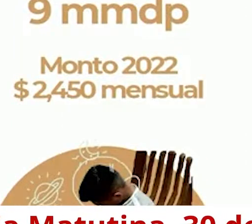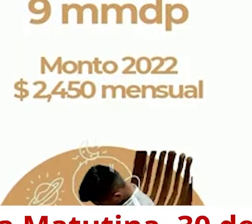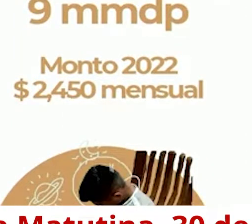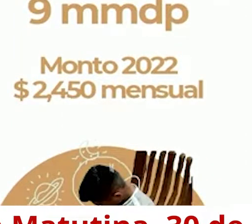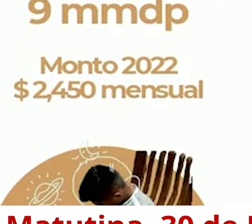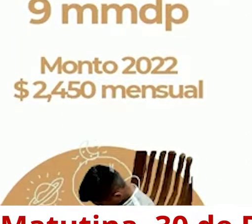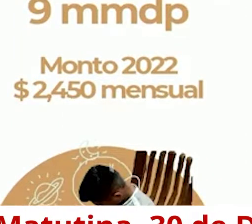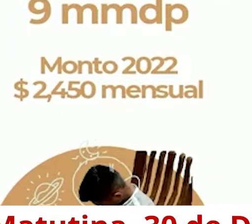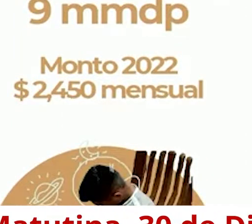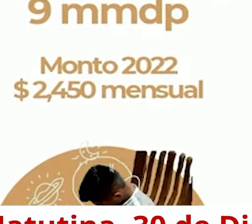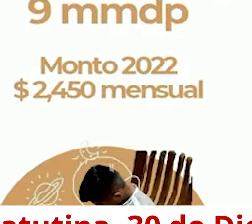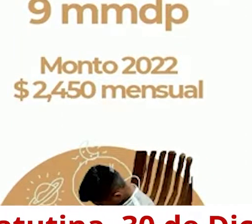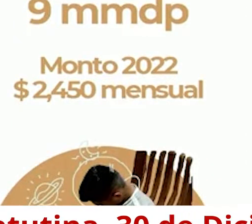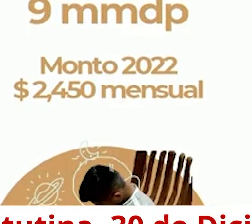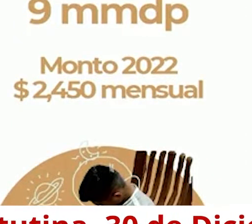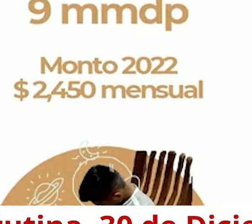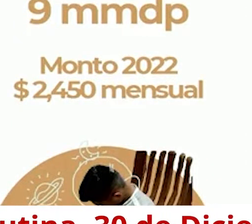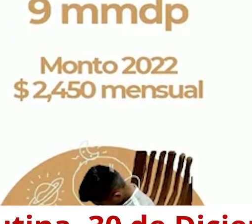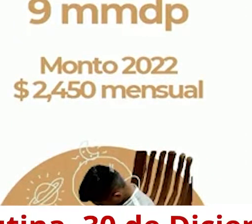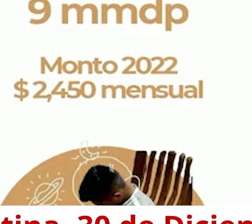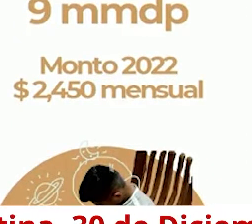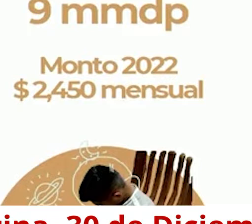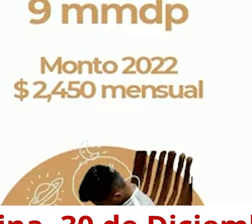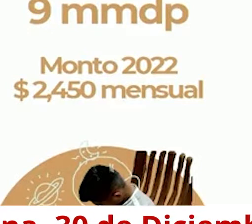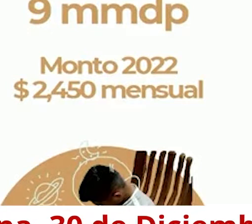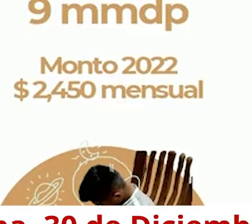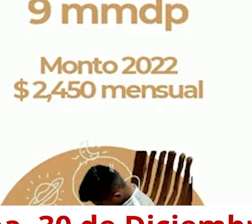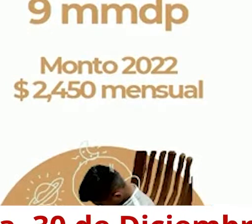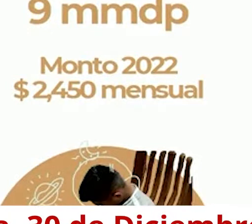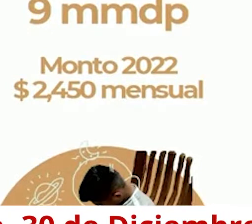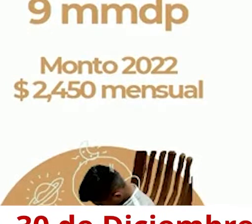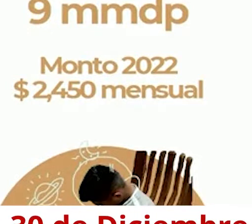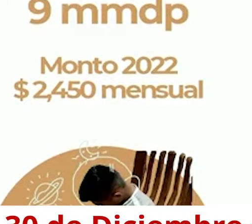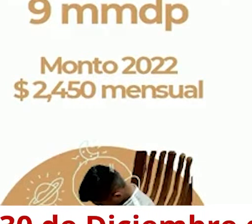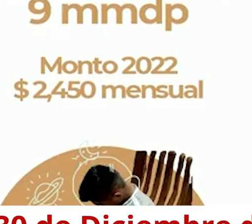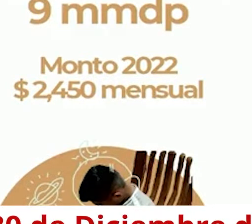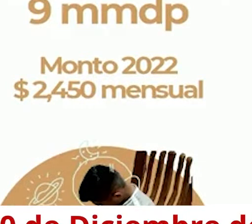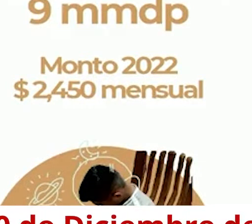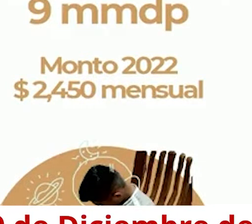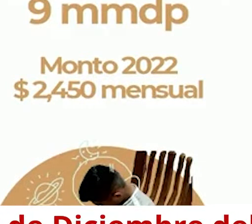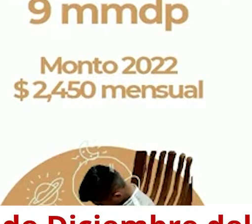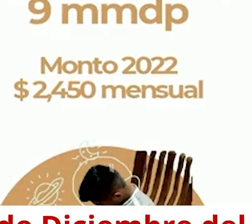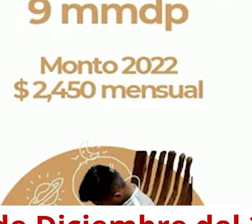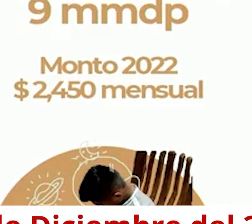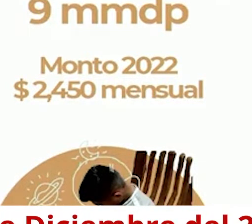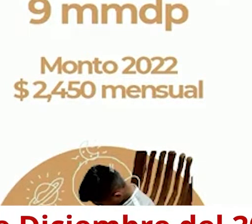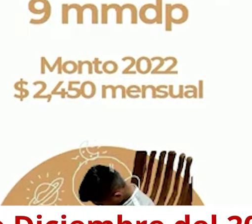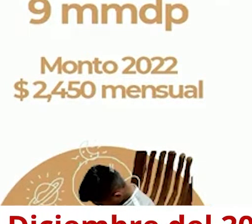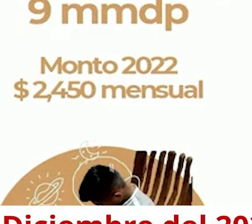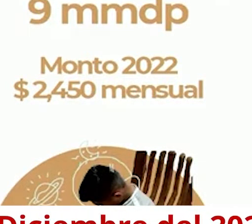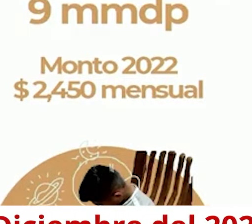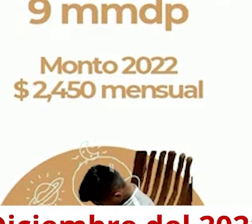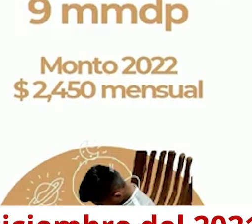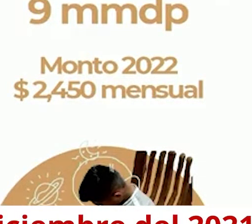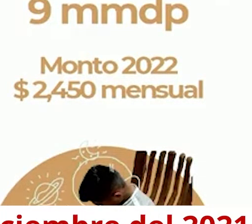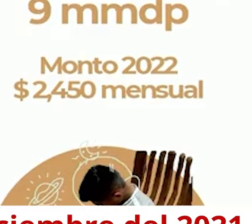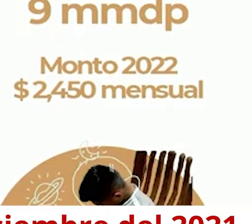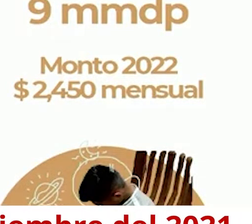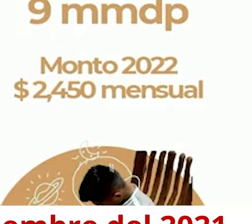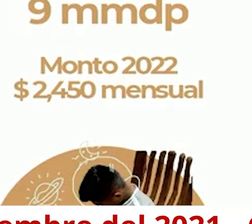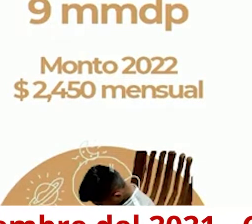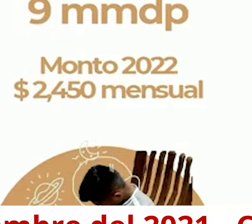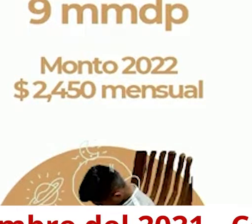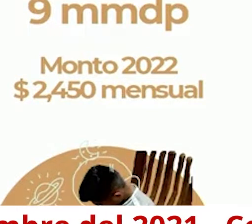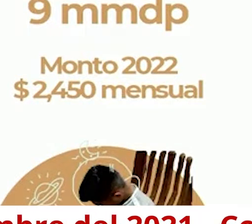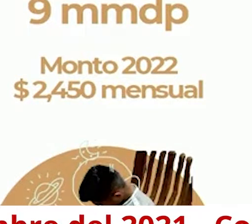se encuentran ubicadas en localidades indígenas y de muy alta marginación. En este año 2021 atendimos